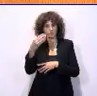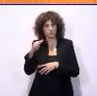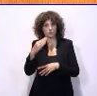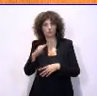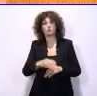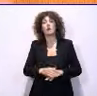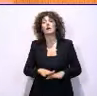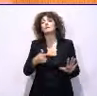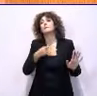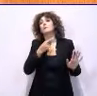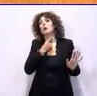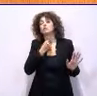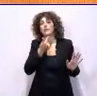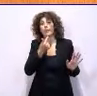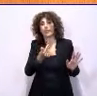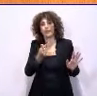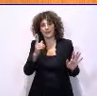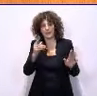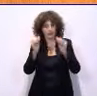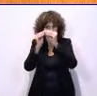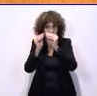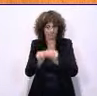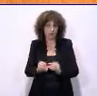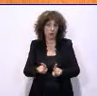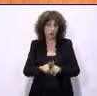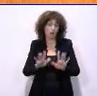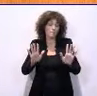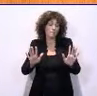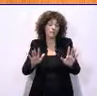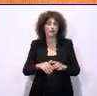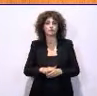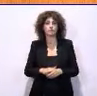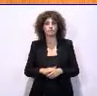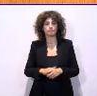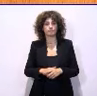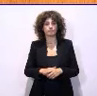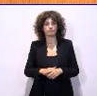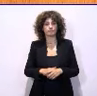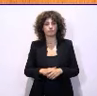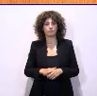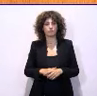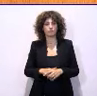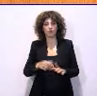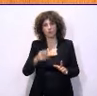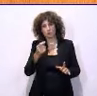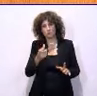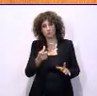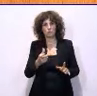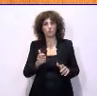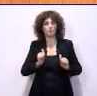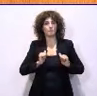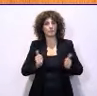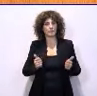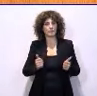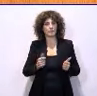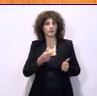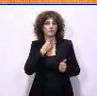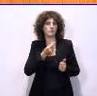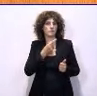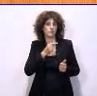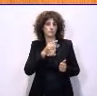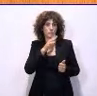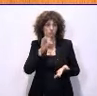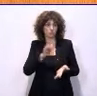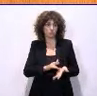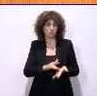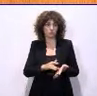él que muchas de las cosas que dice usted. Pero es comenzar por un chascarrillo máximo cuando me toca a